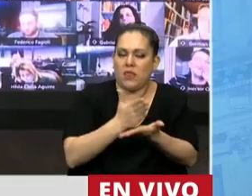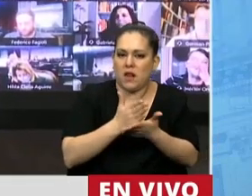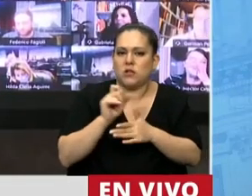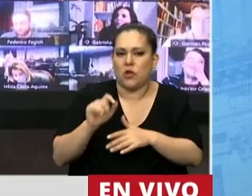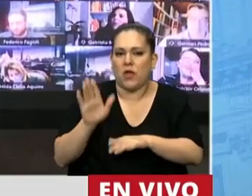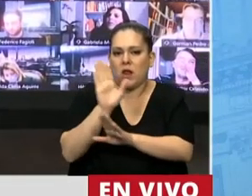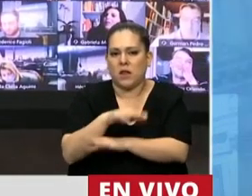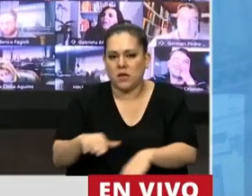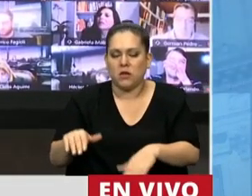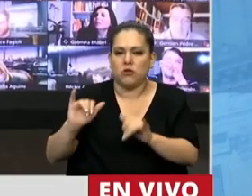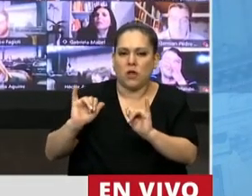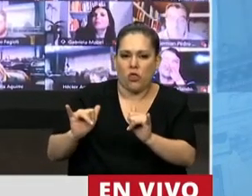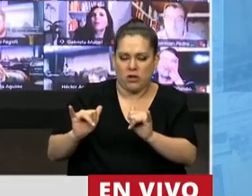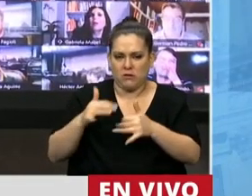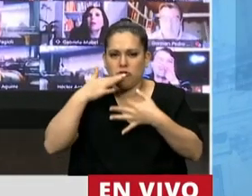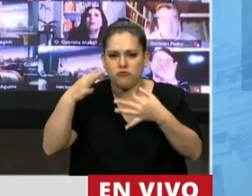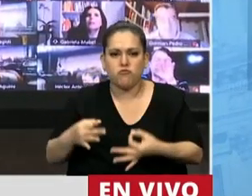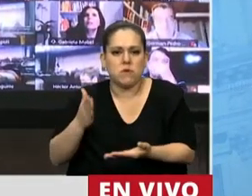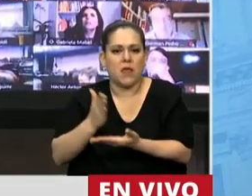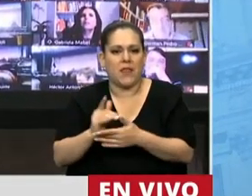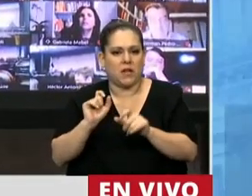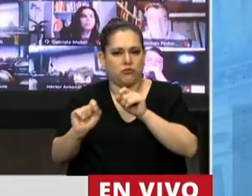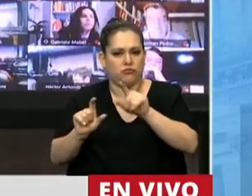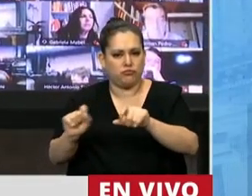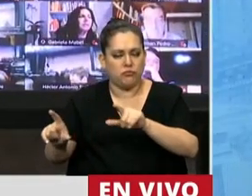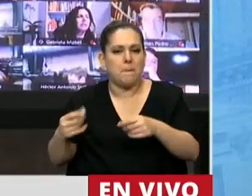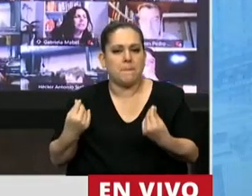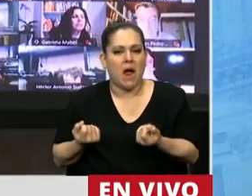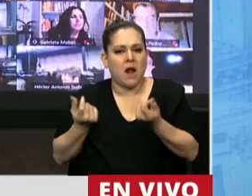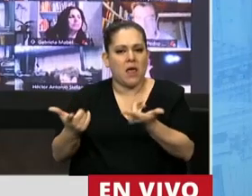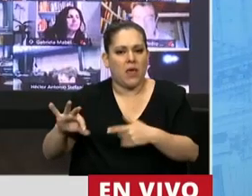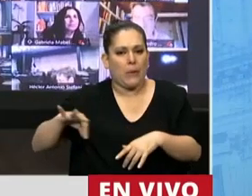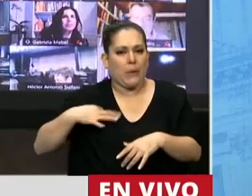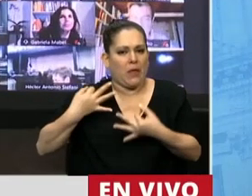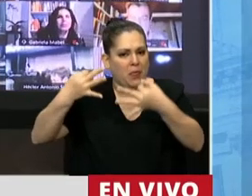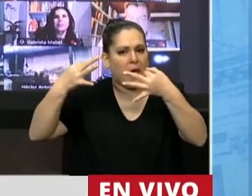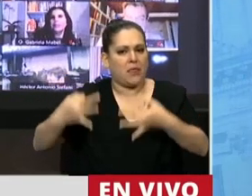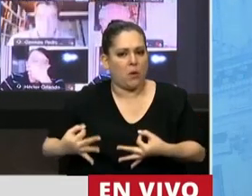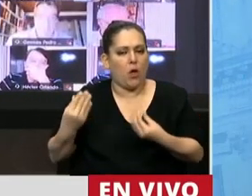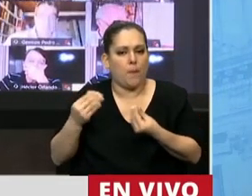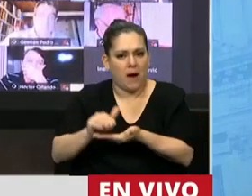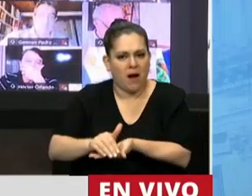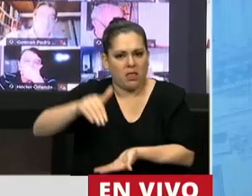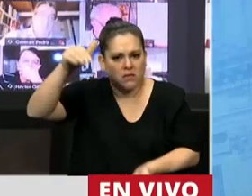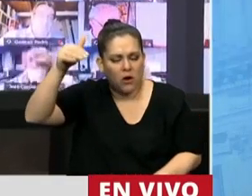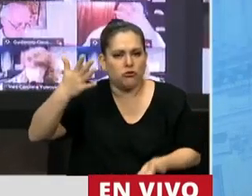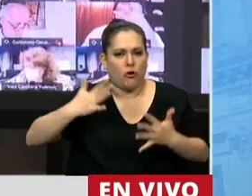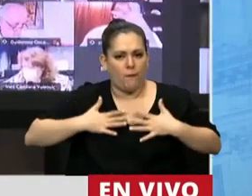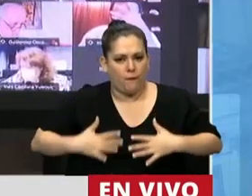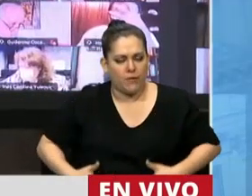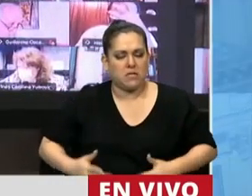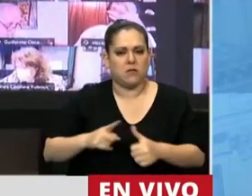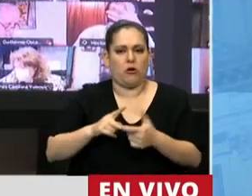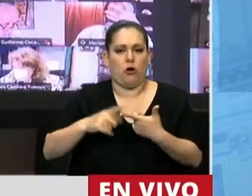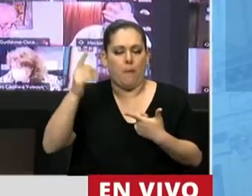niña y adolescente. Derechos a tener un nivel de vida adecuado para su desarrollo, tanto en lo físico, en lo